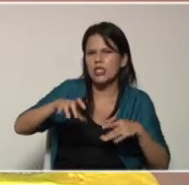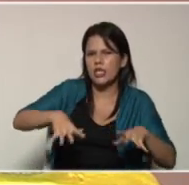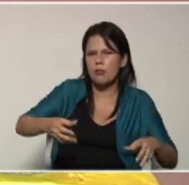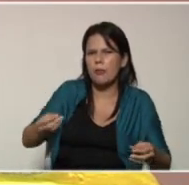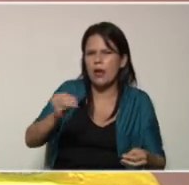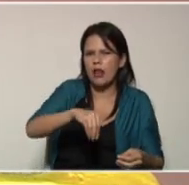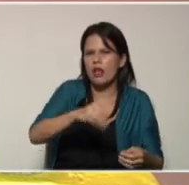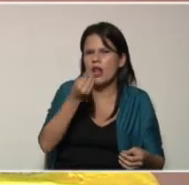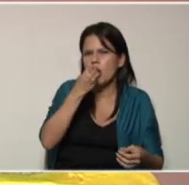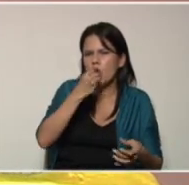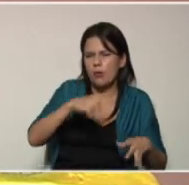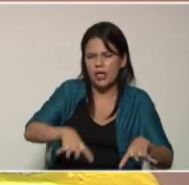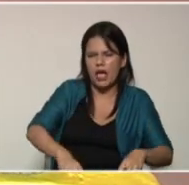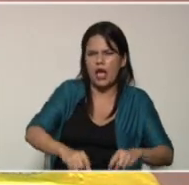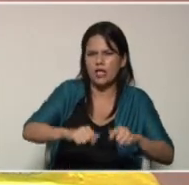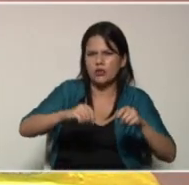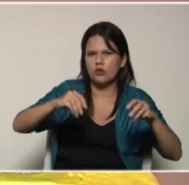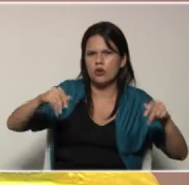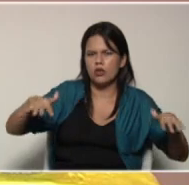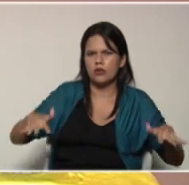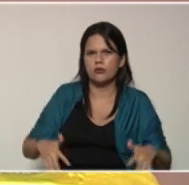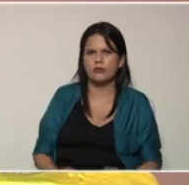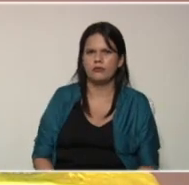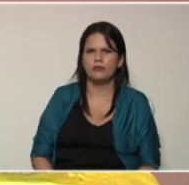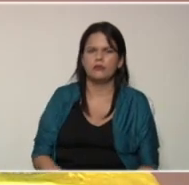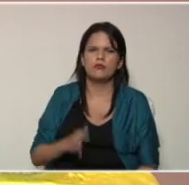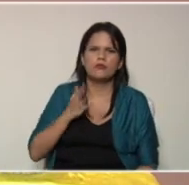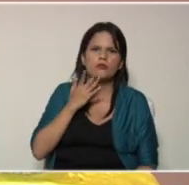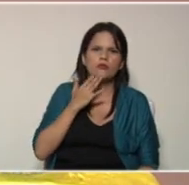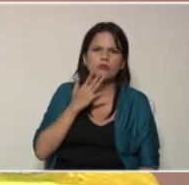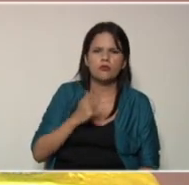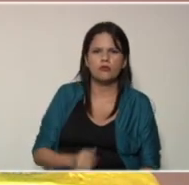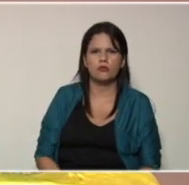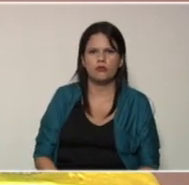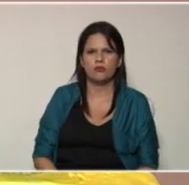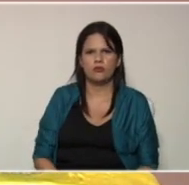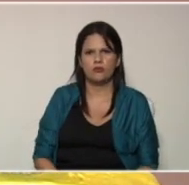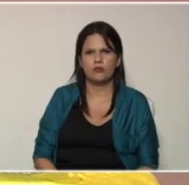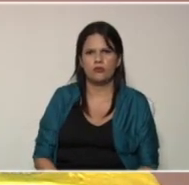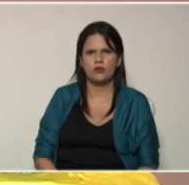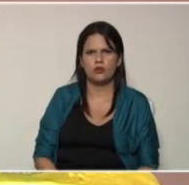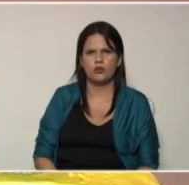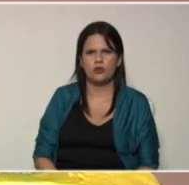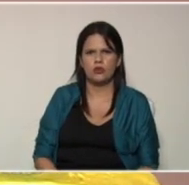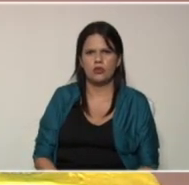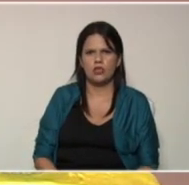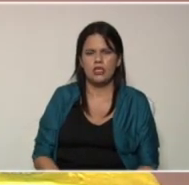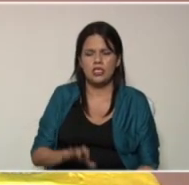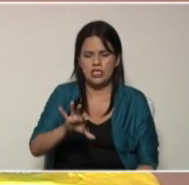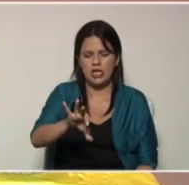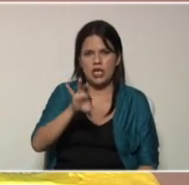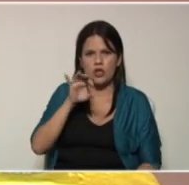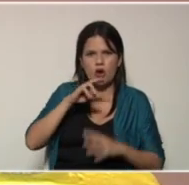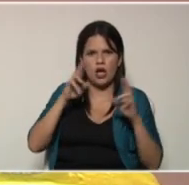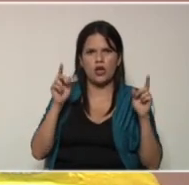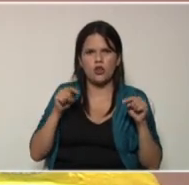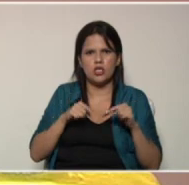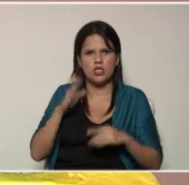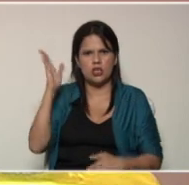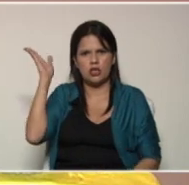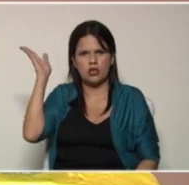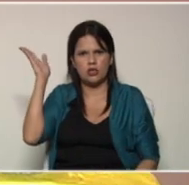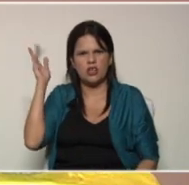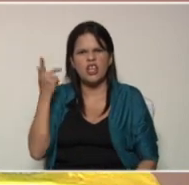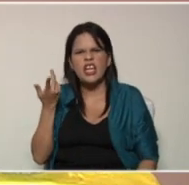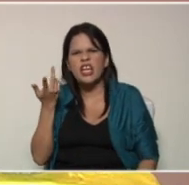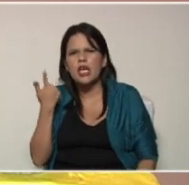materiales que integran ese tipo de abono por ejemplo si el cantero seleccionado nos dice humus que lleva